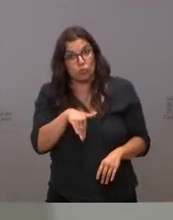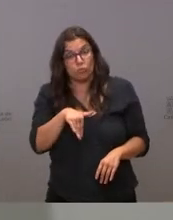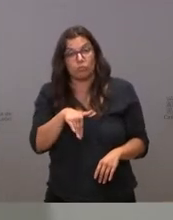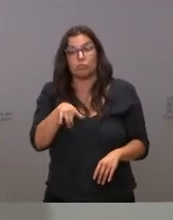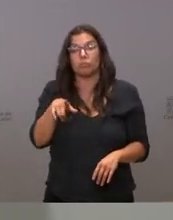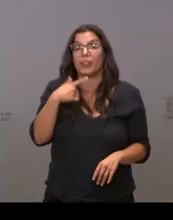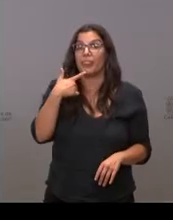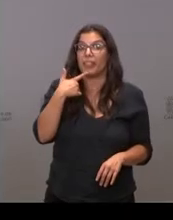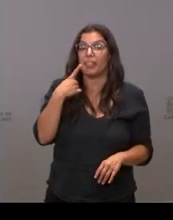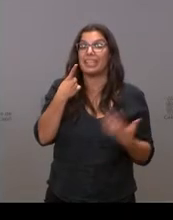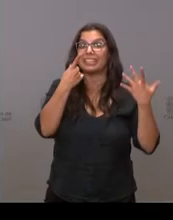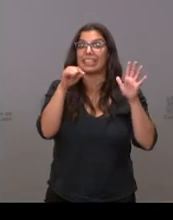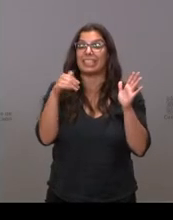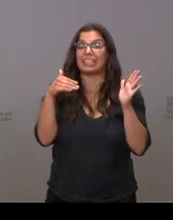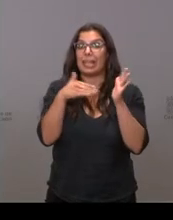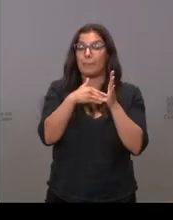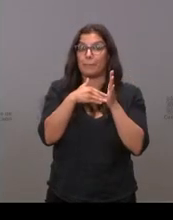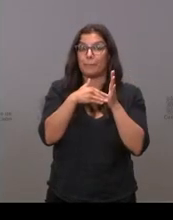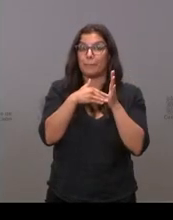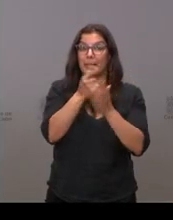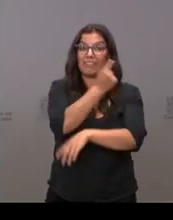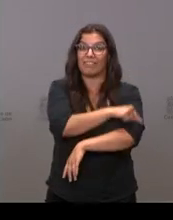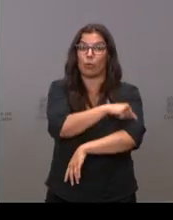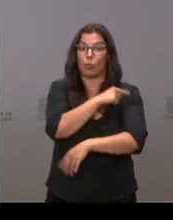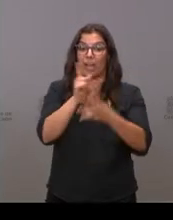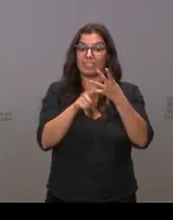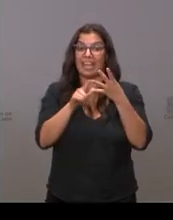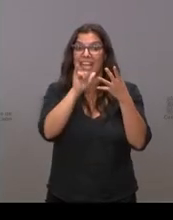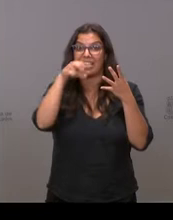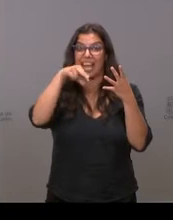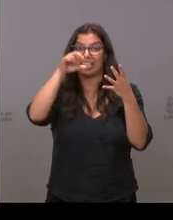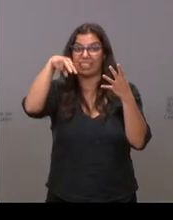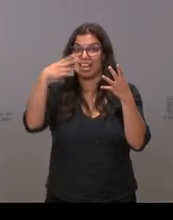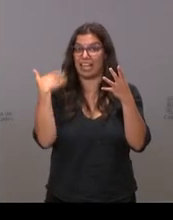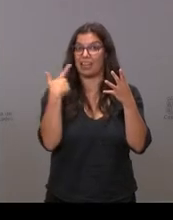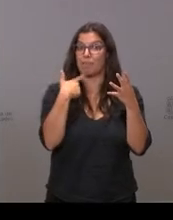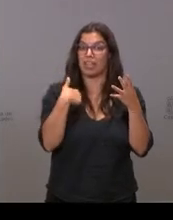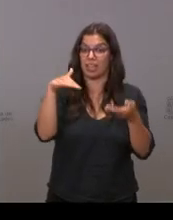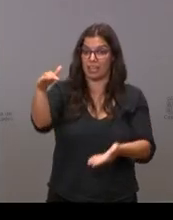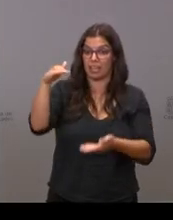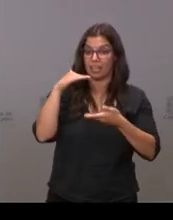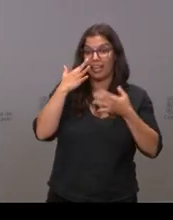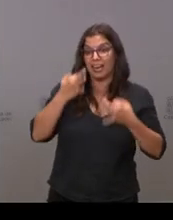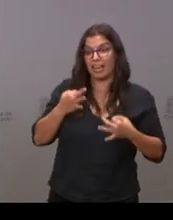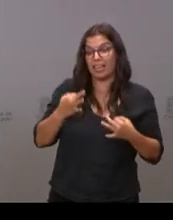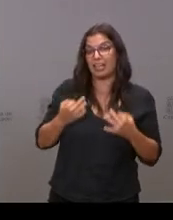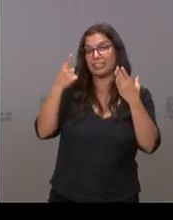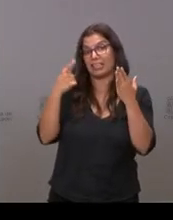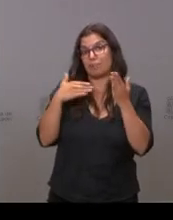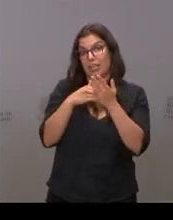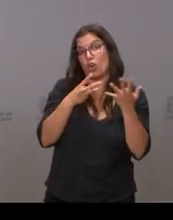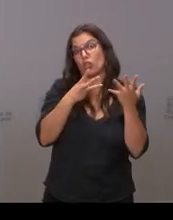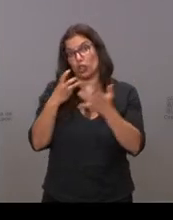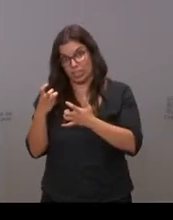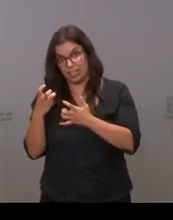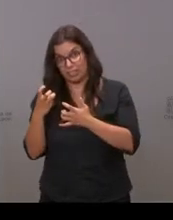60.000 vacunas de Janssen que dijeron ayer se dieran cuenta de que son 6.800 porque así las